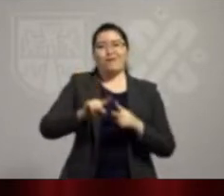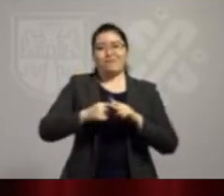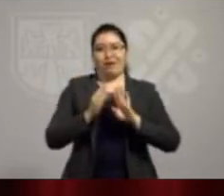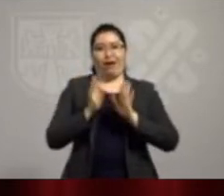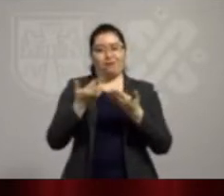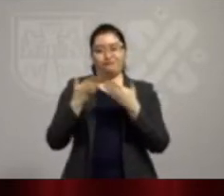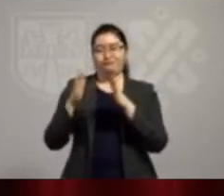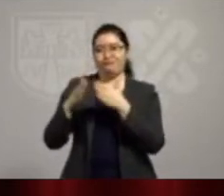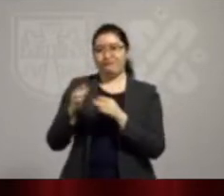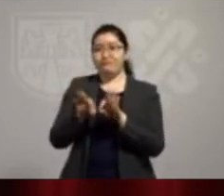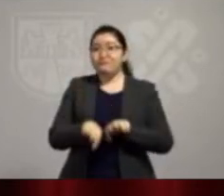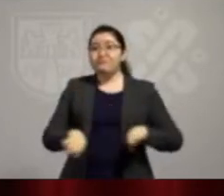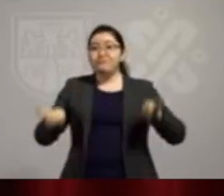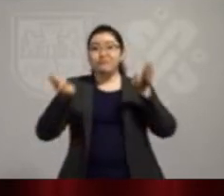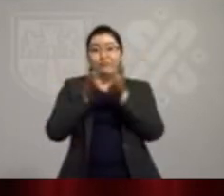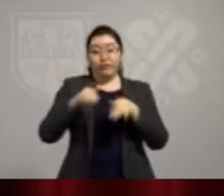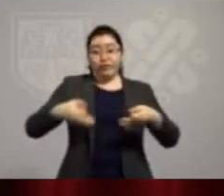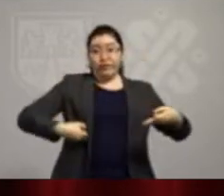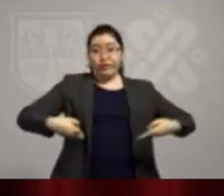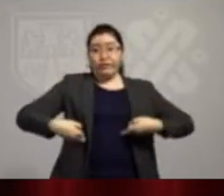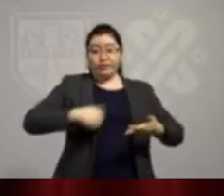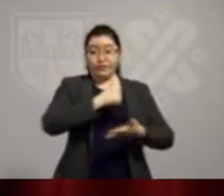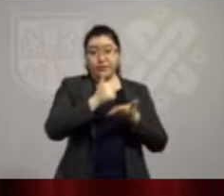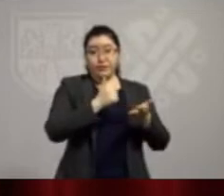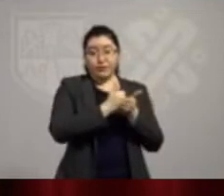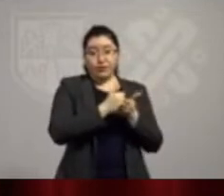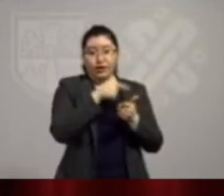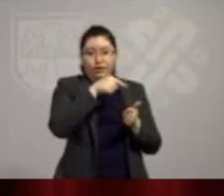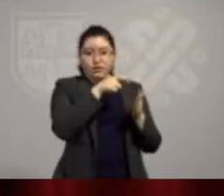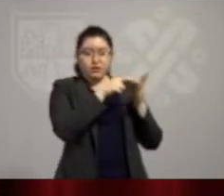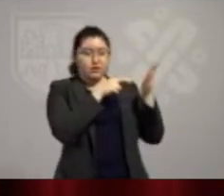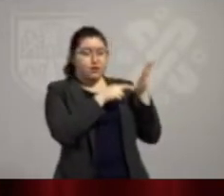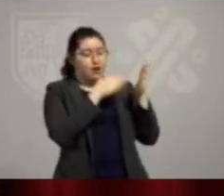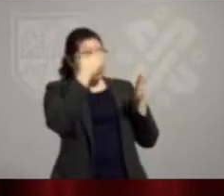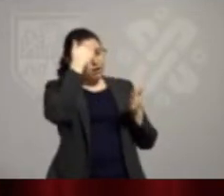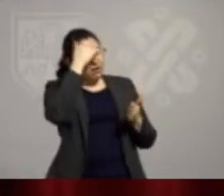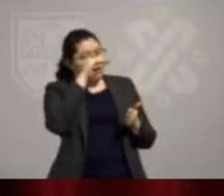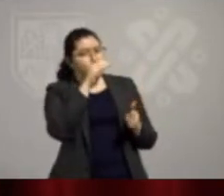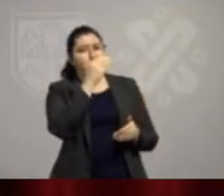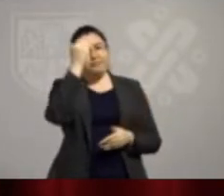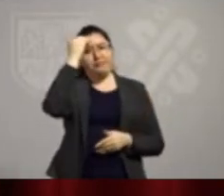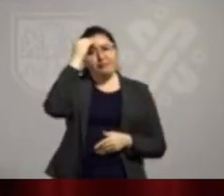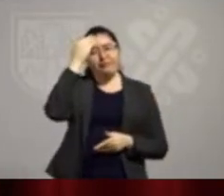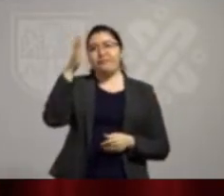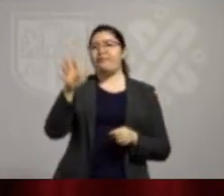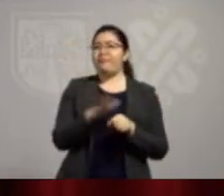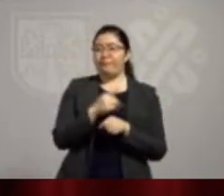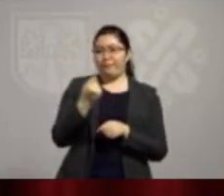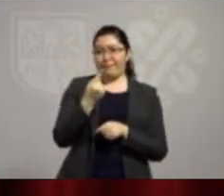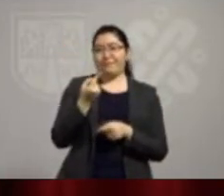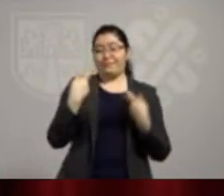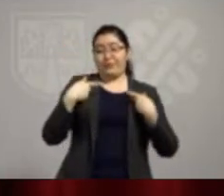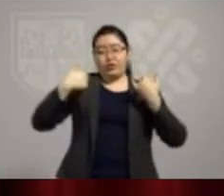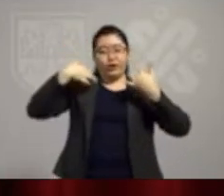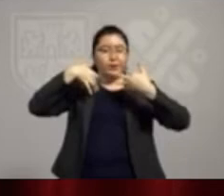y es muy importante que los teatros de la ciudad conozcan perfectamente todas las medidas sanitarias para que las personas